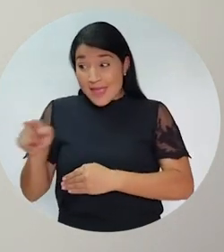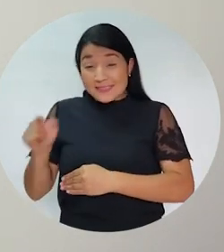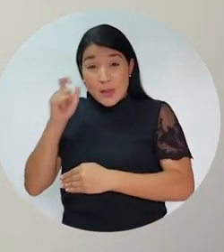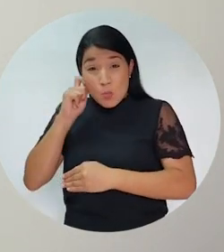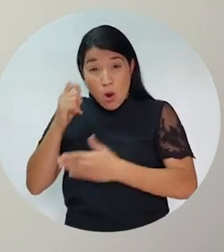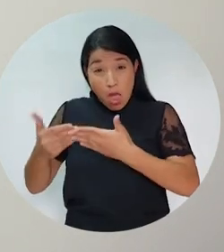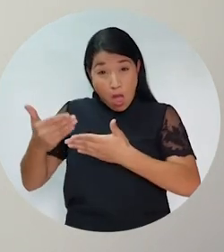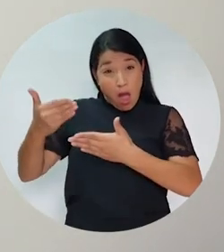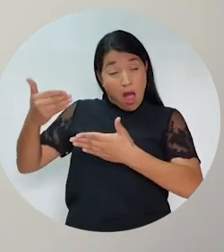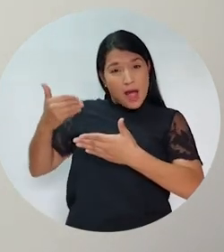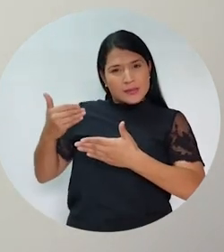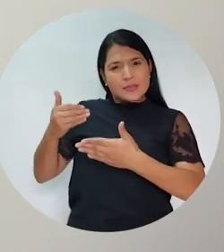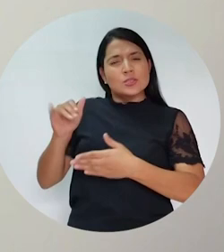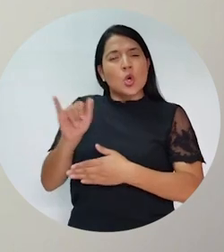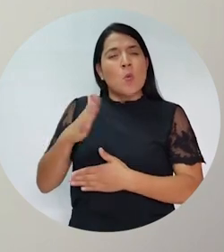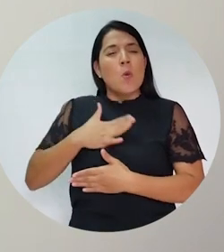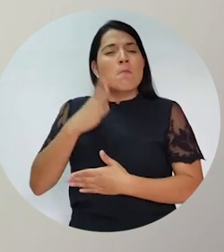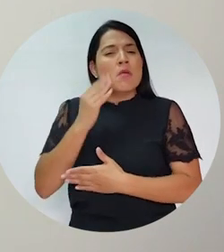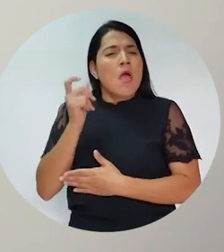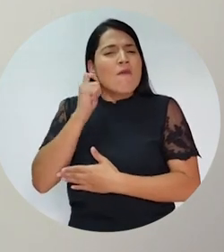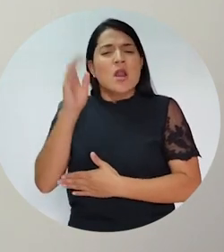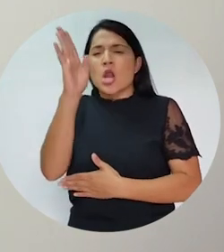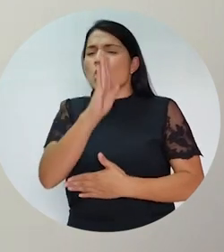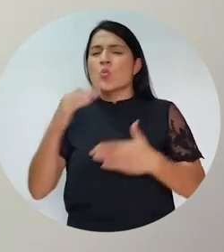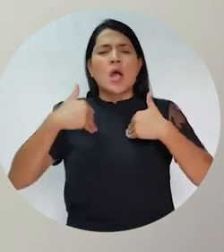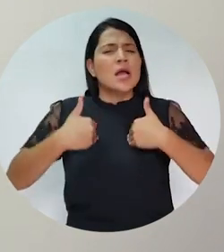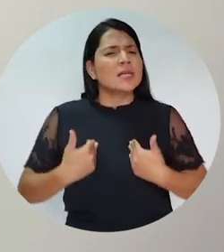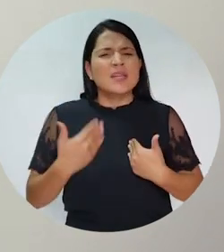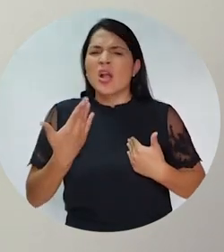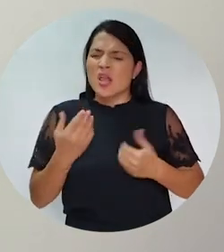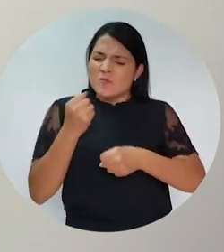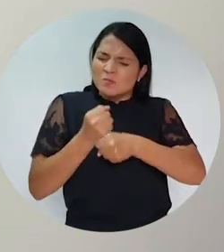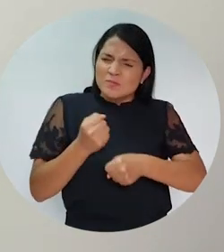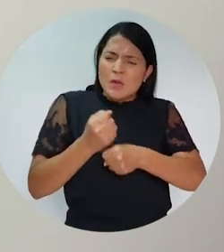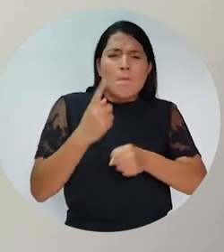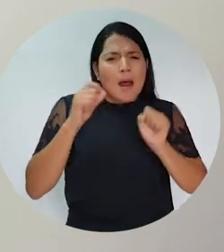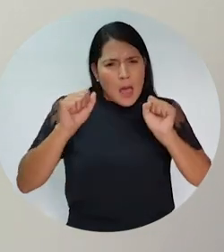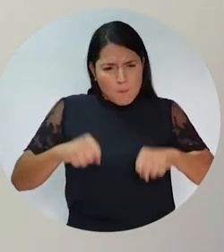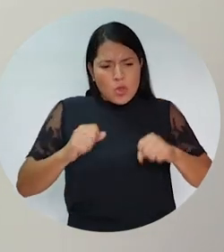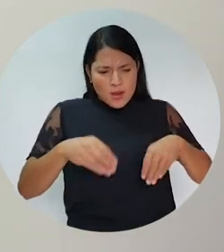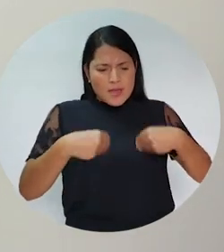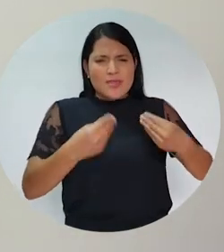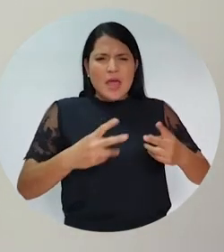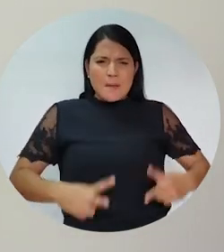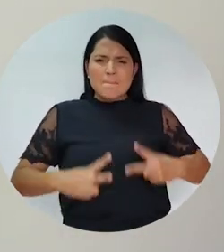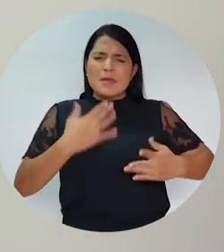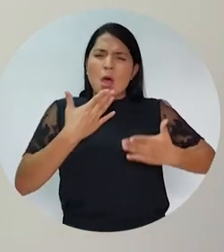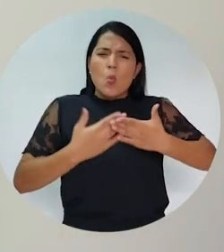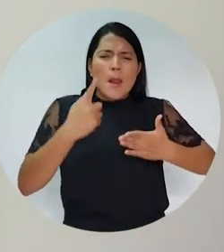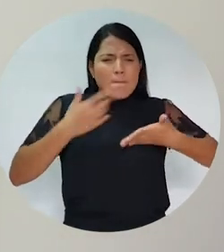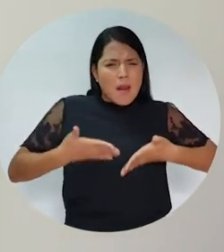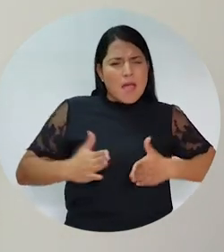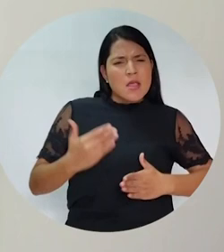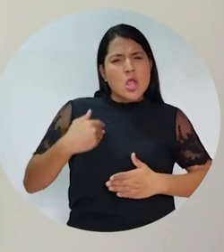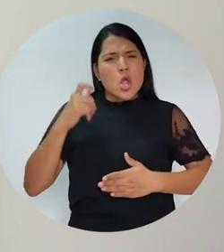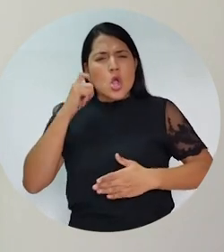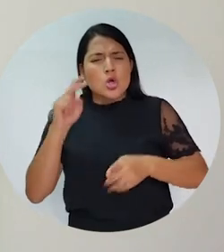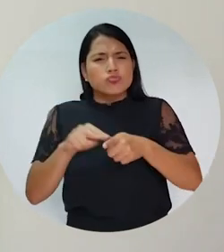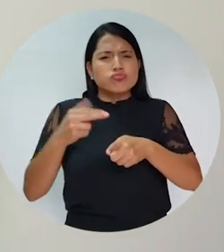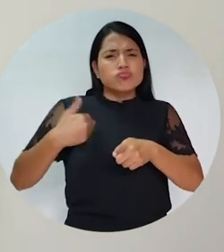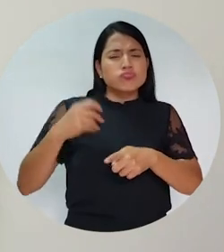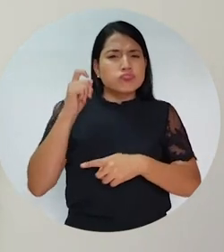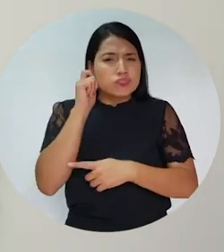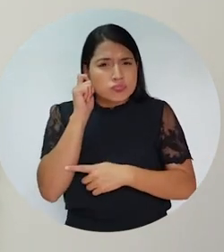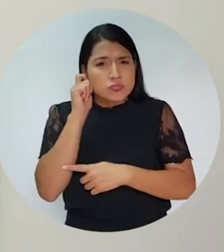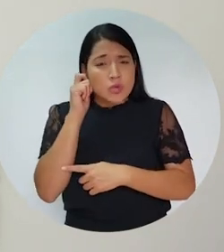Mis ancestras son mujeres como mi abuela, que no se cansaron de trabajar para heredar una vida buena a sus hijos, hijas, nietas